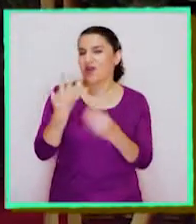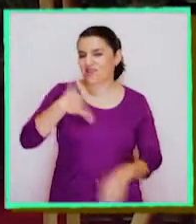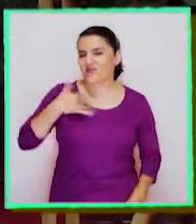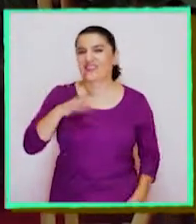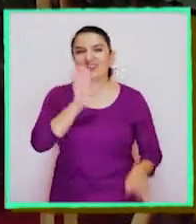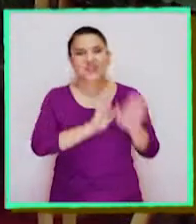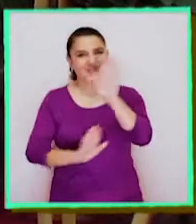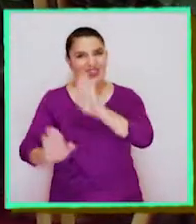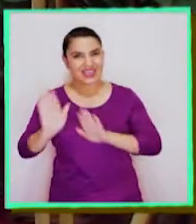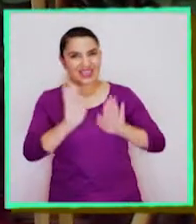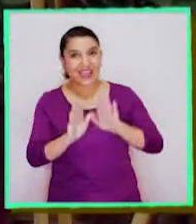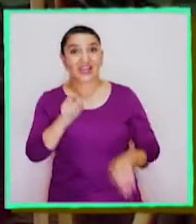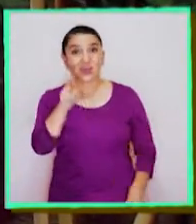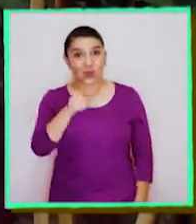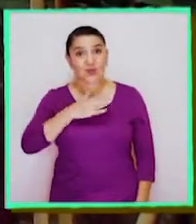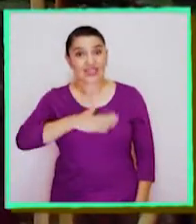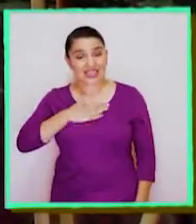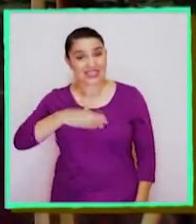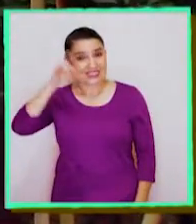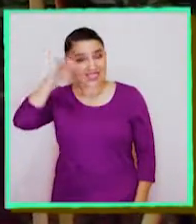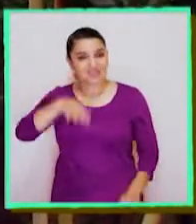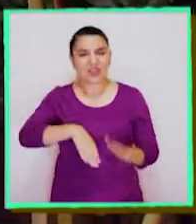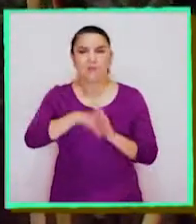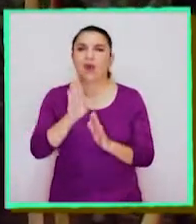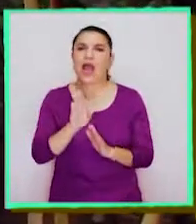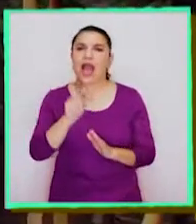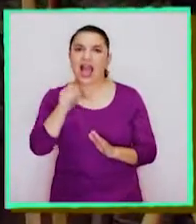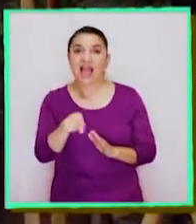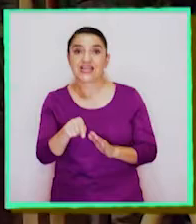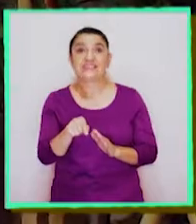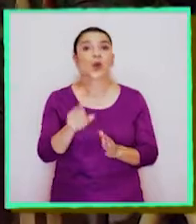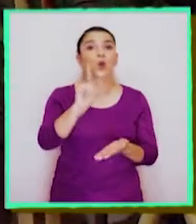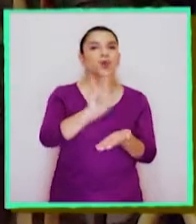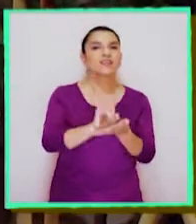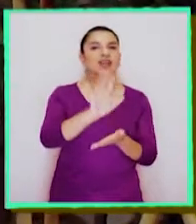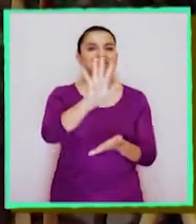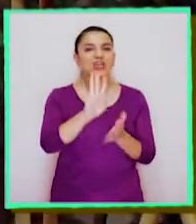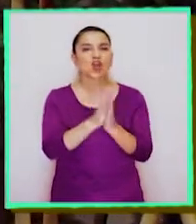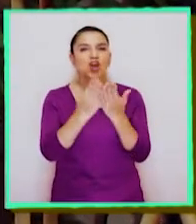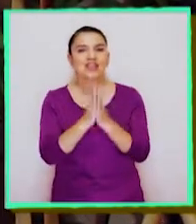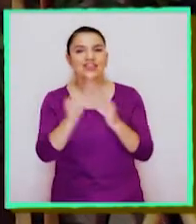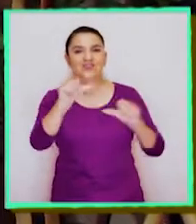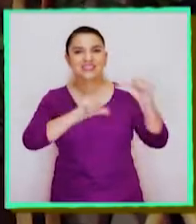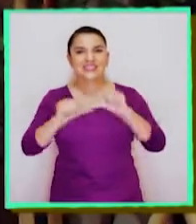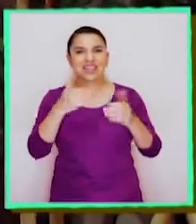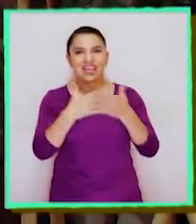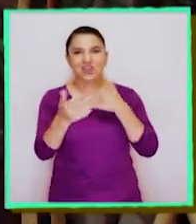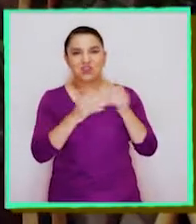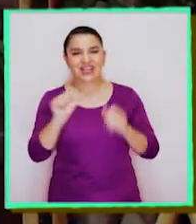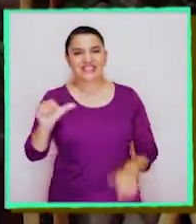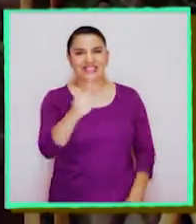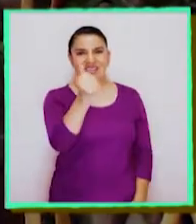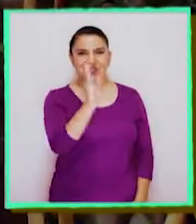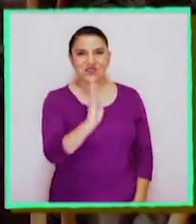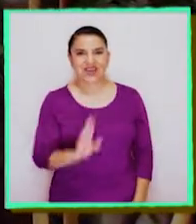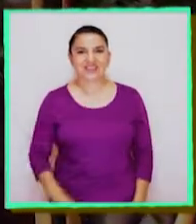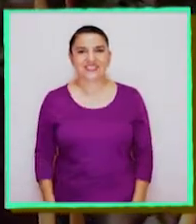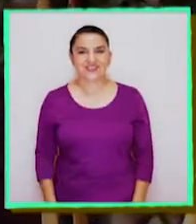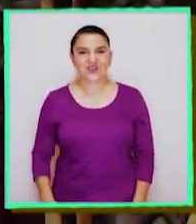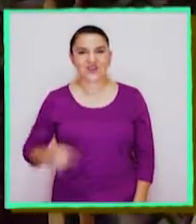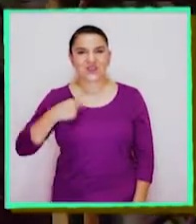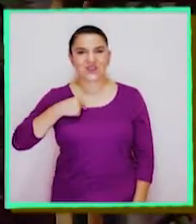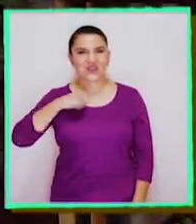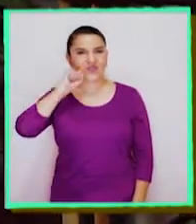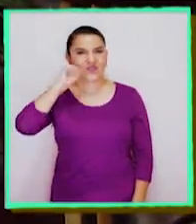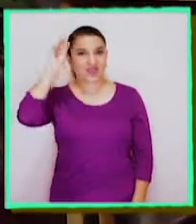importante cuidarla. Si quieren saber más, no duden en buscar en la unidad 5 de su libro de ciencias naturales de sexto básico.